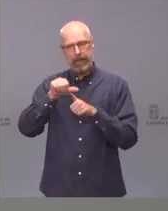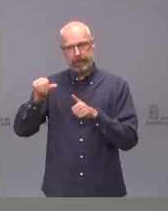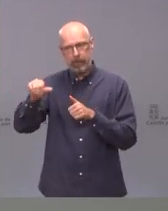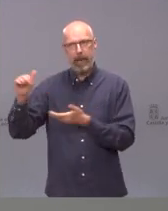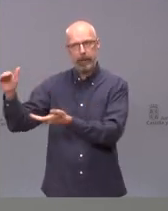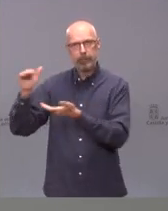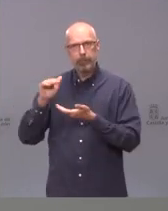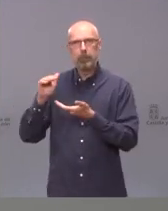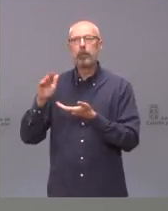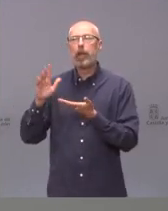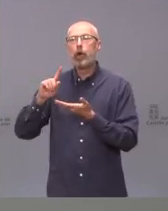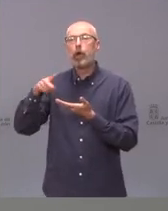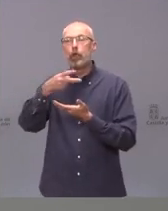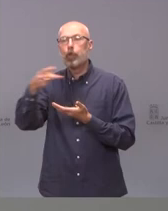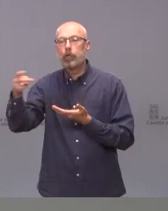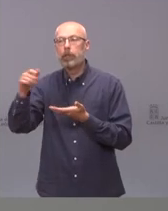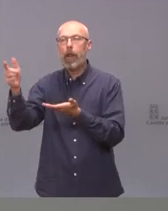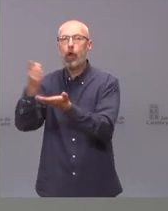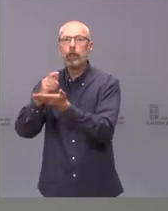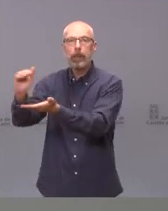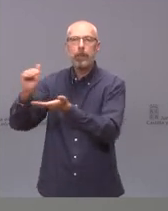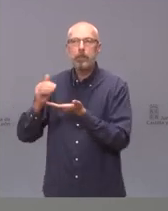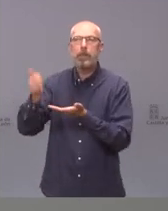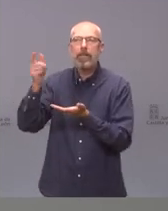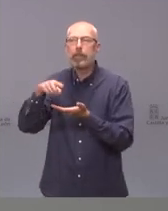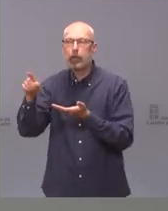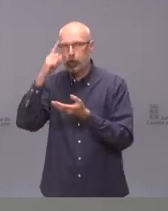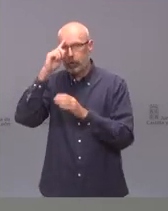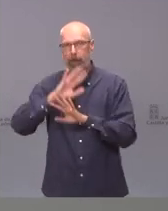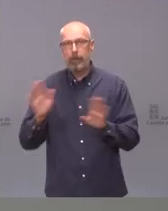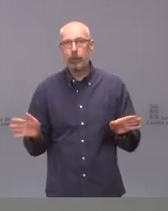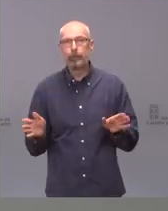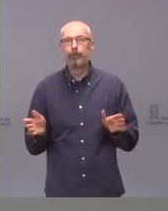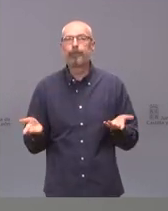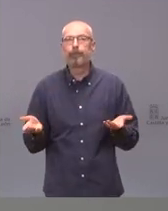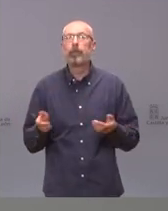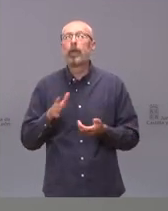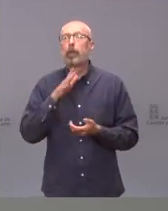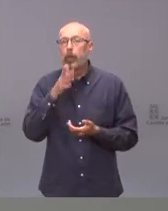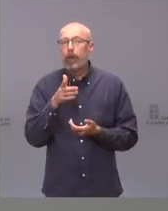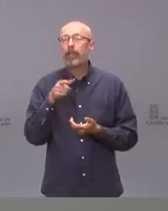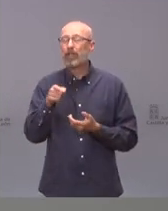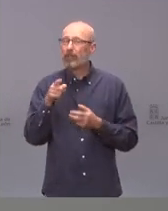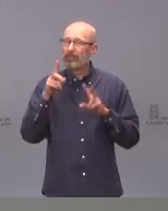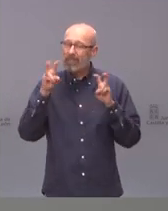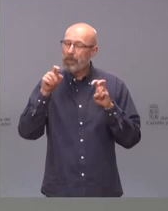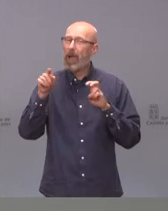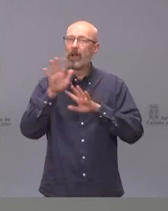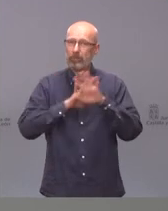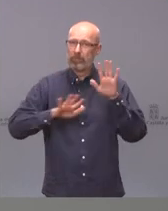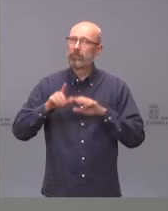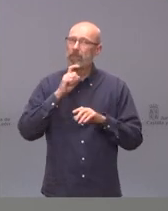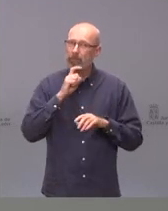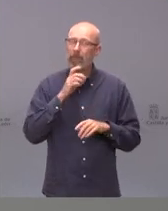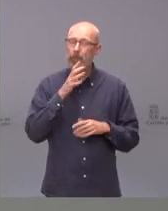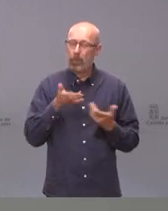si la semana que viene vamos a tener más vacunas de Janssen. Y por eso todo se complejiza tanto y a veces es muy